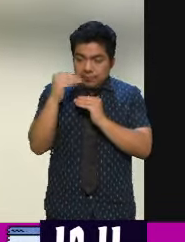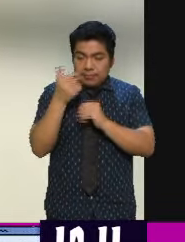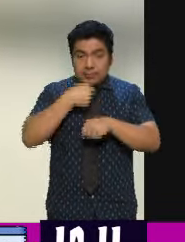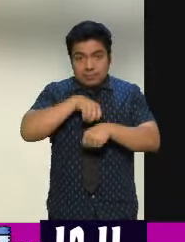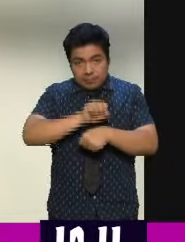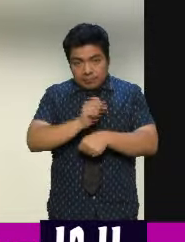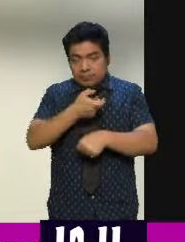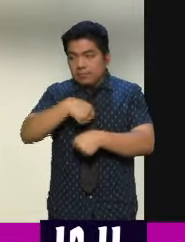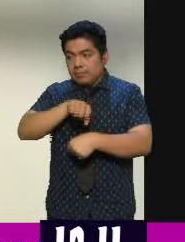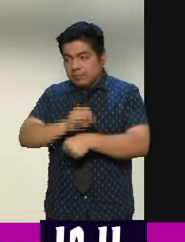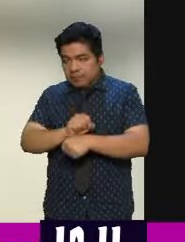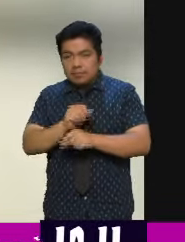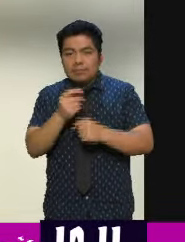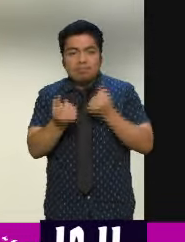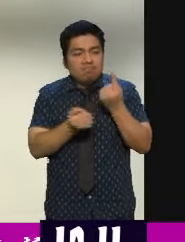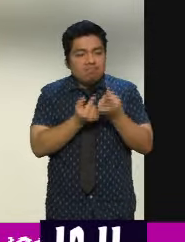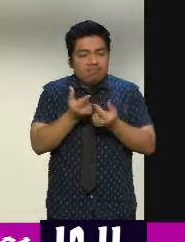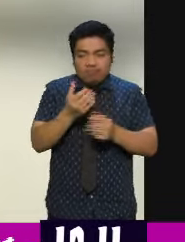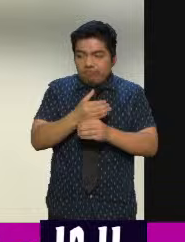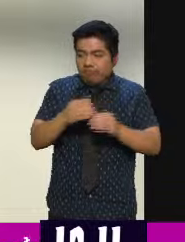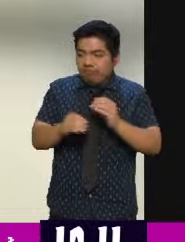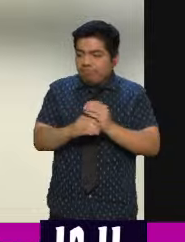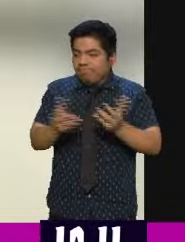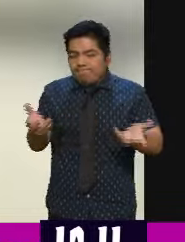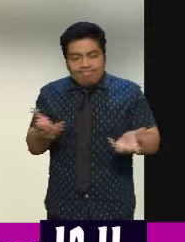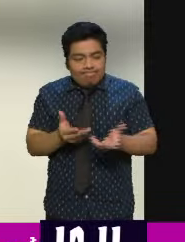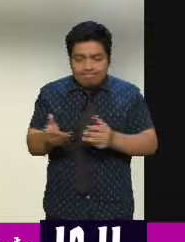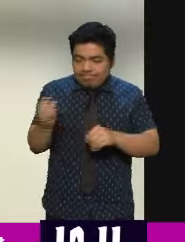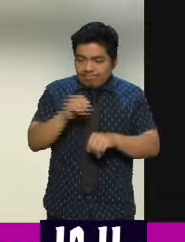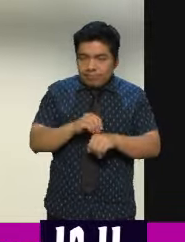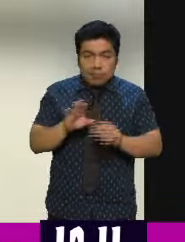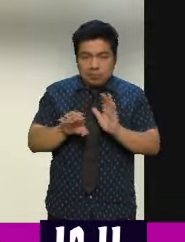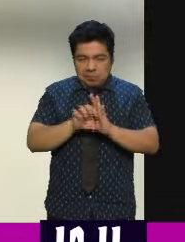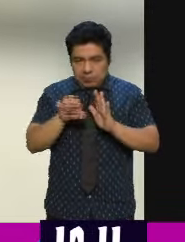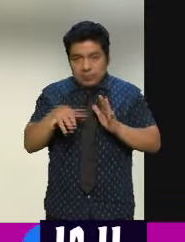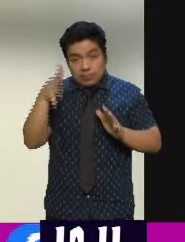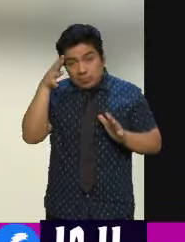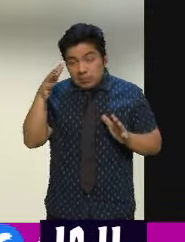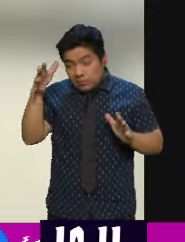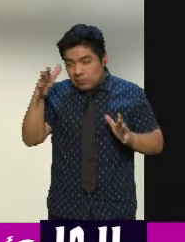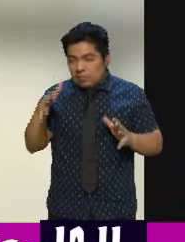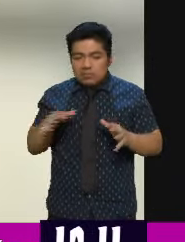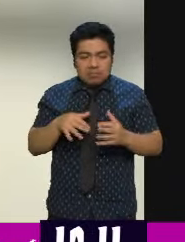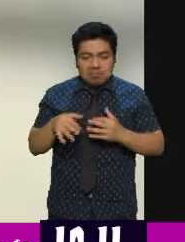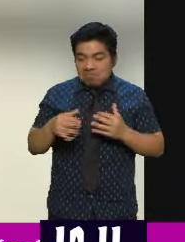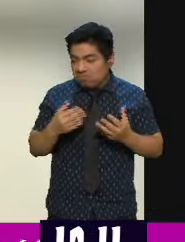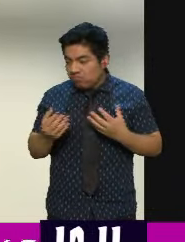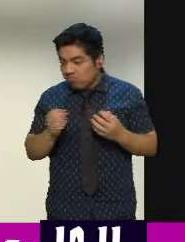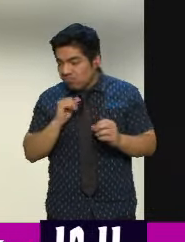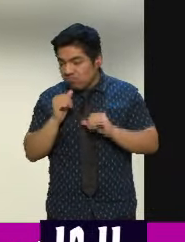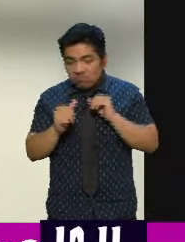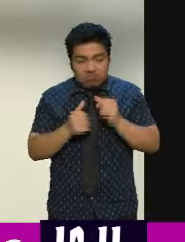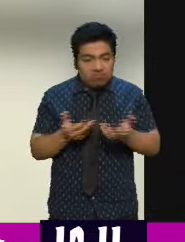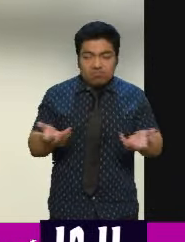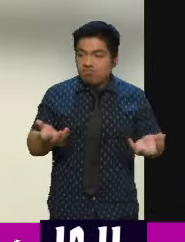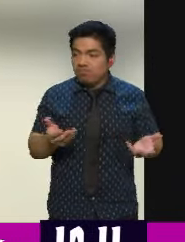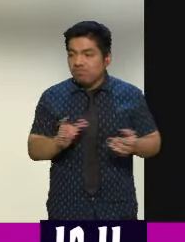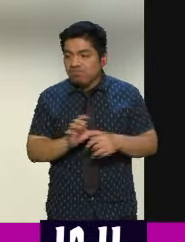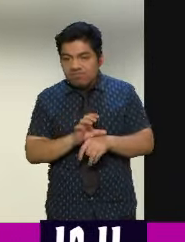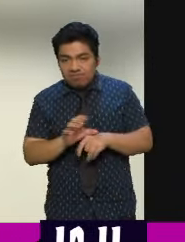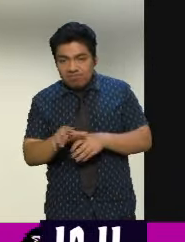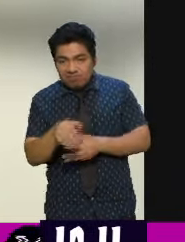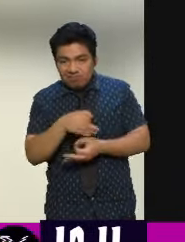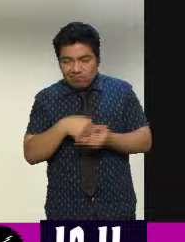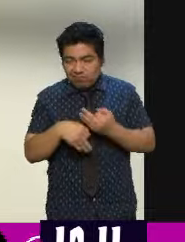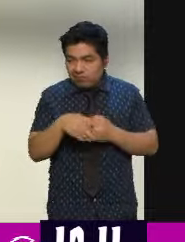tendrías que emplearlas en algo productivo, porque la mente cuando no encuentra un objeto sobre el cual atar la energía, entonces empieza,